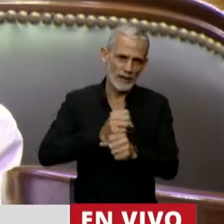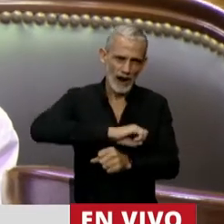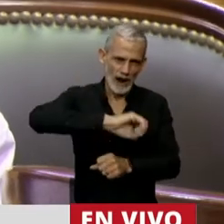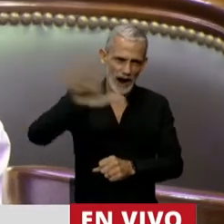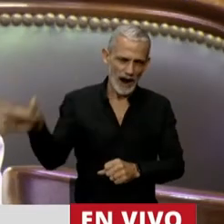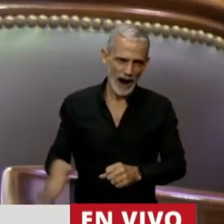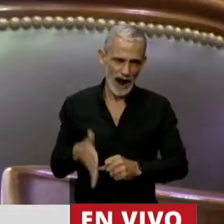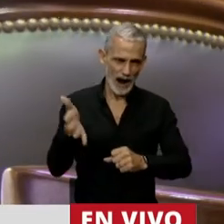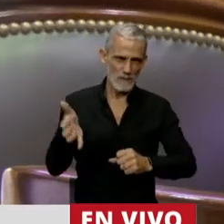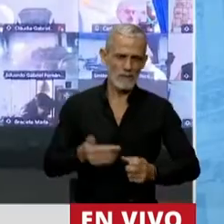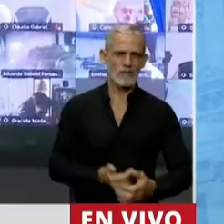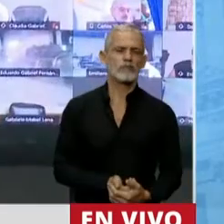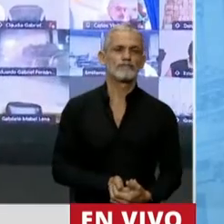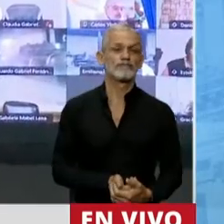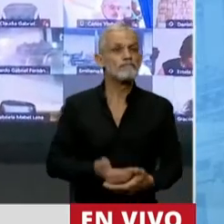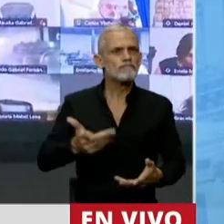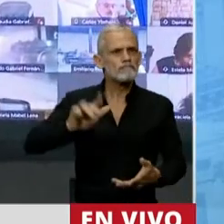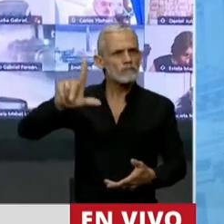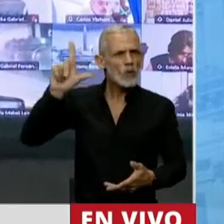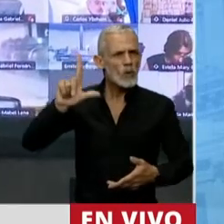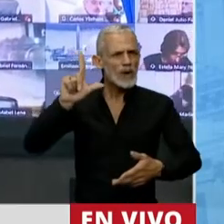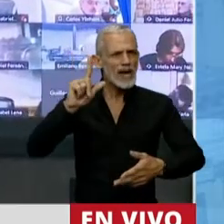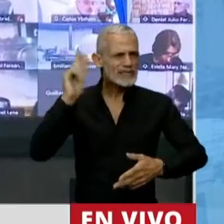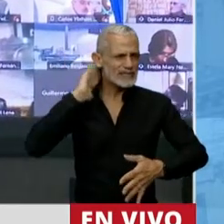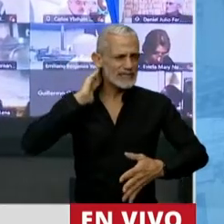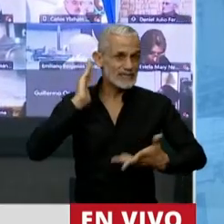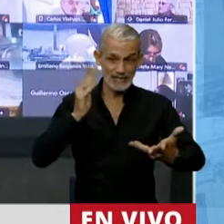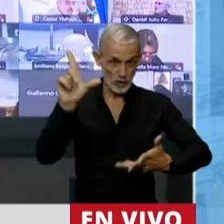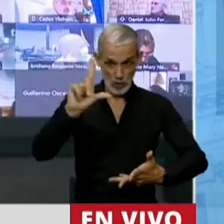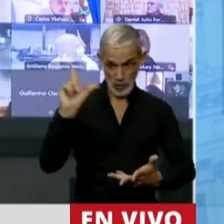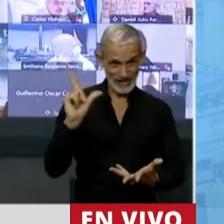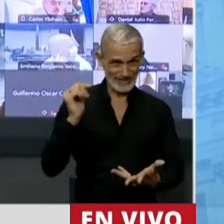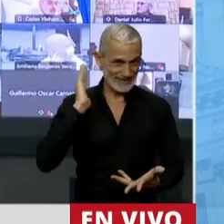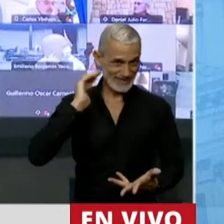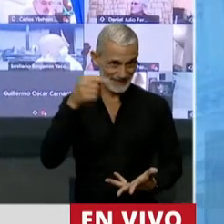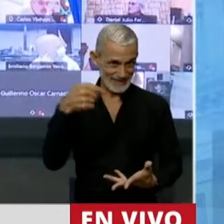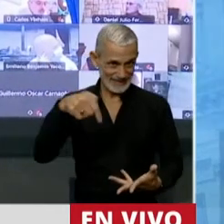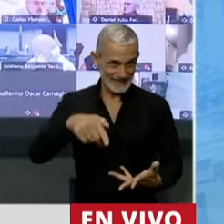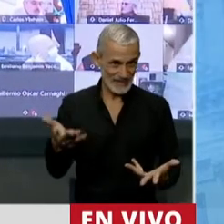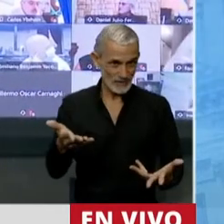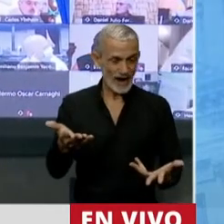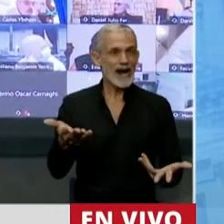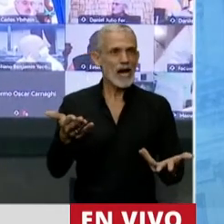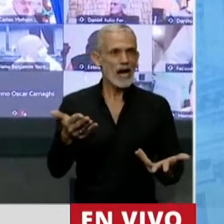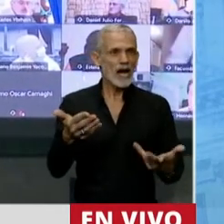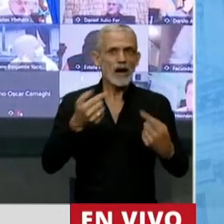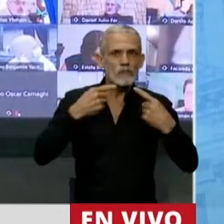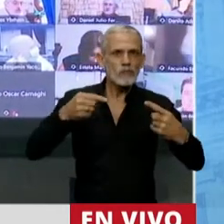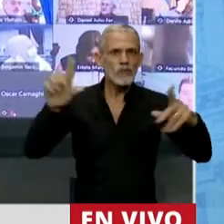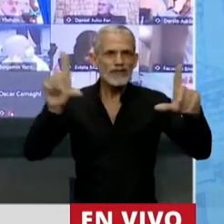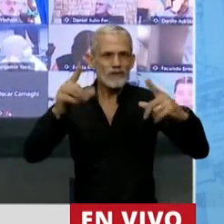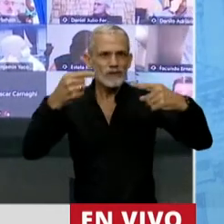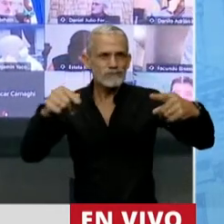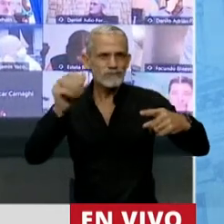las zonas rurales. El día lunes 16, o sea, el lunes de esta semana, la noticia de color en los medios